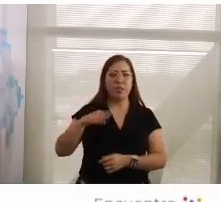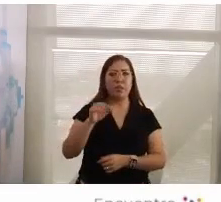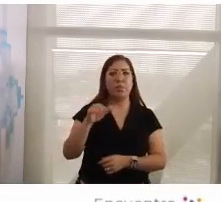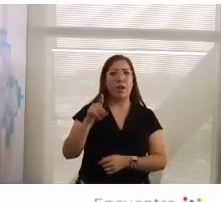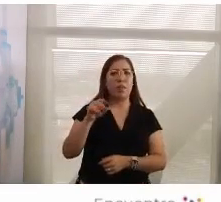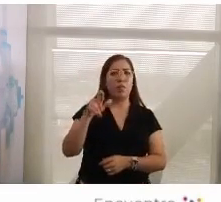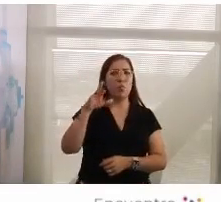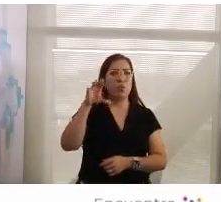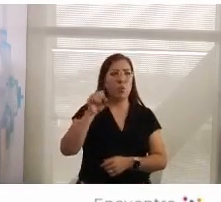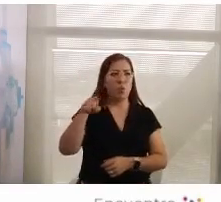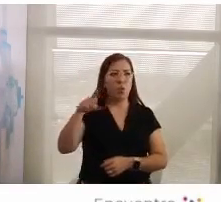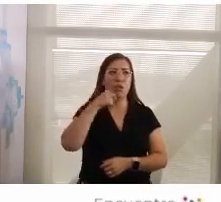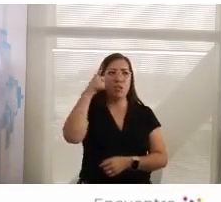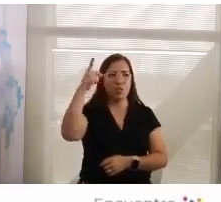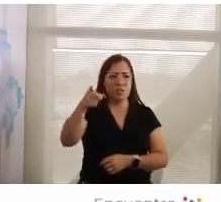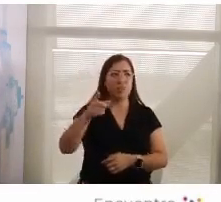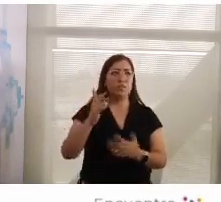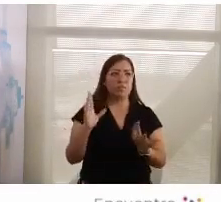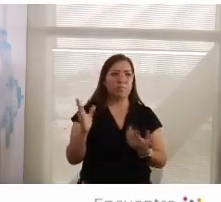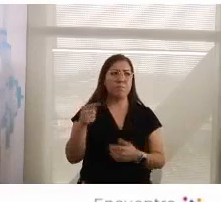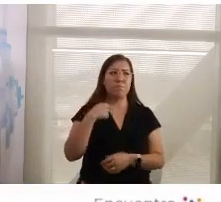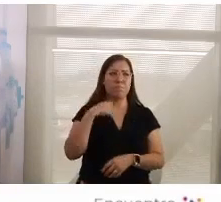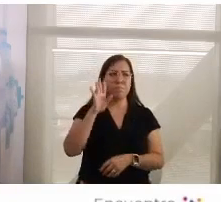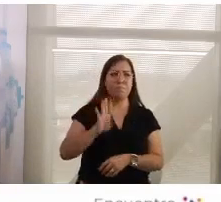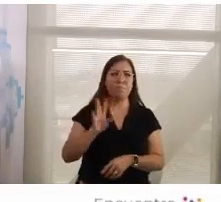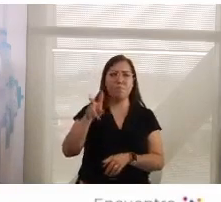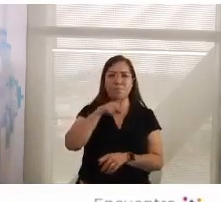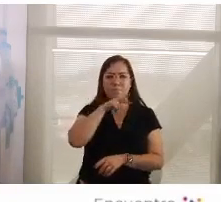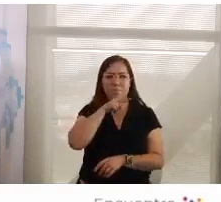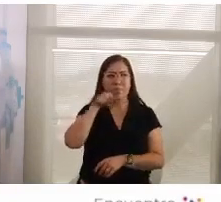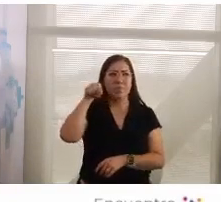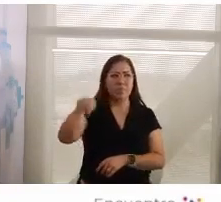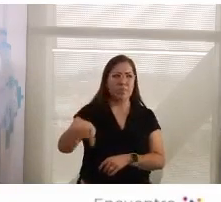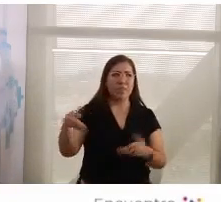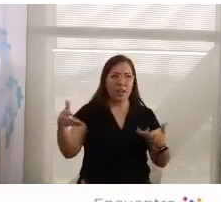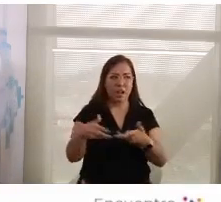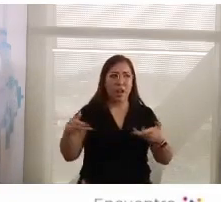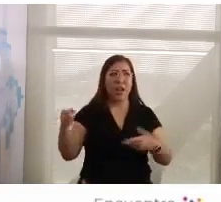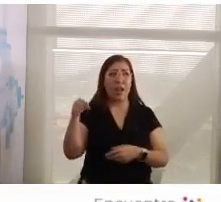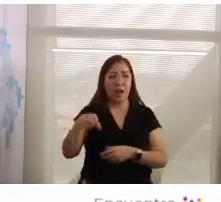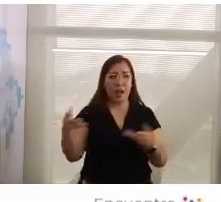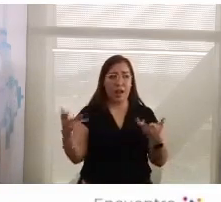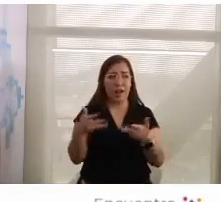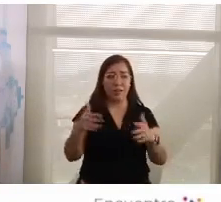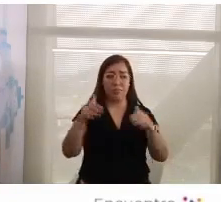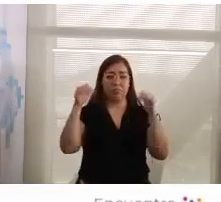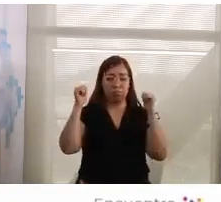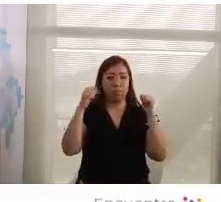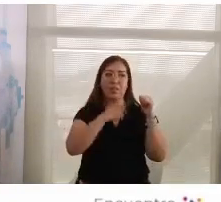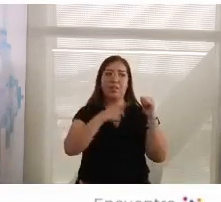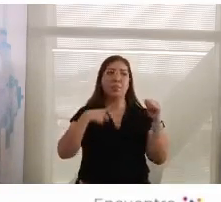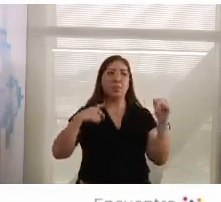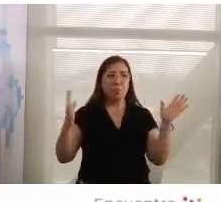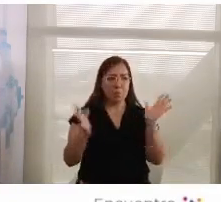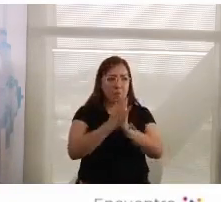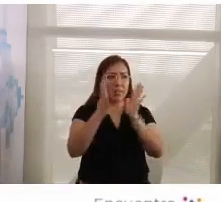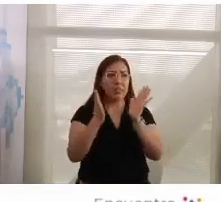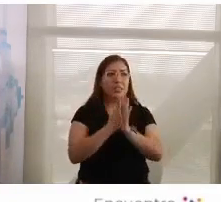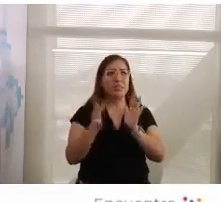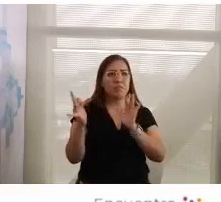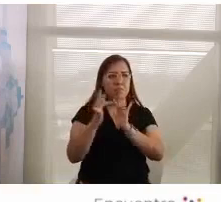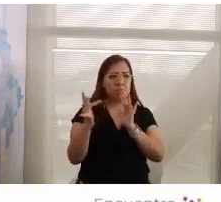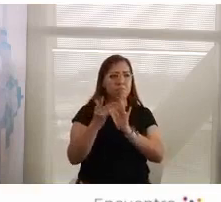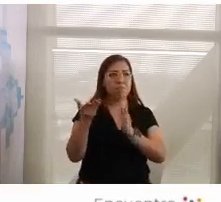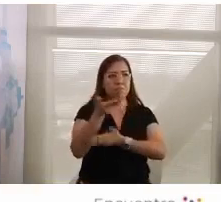manifestando preocupación con las elecciones y la ausencia de participación y libertad de participación en el